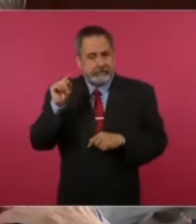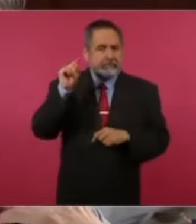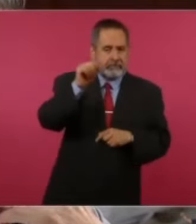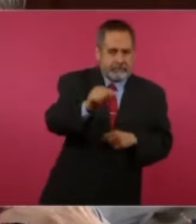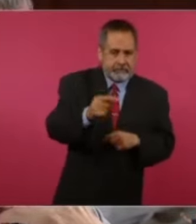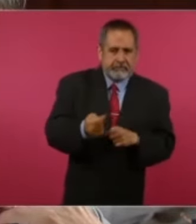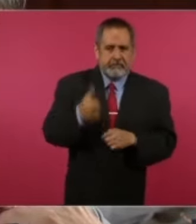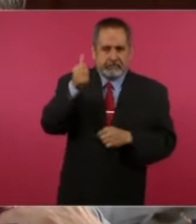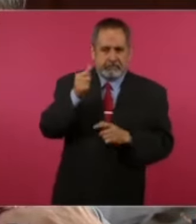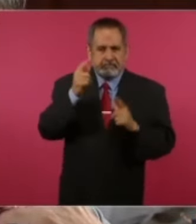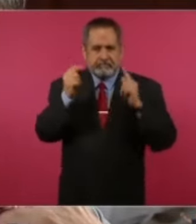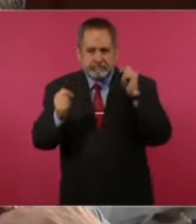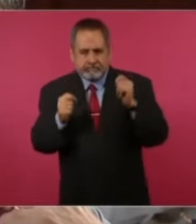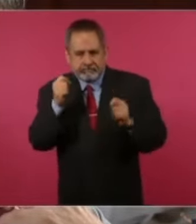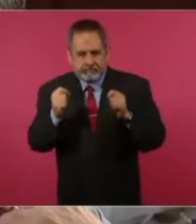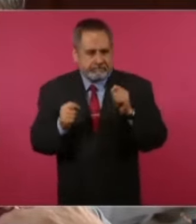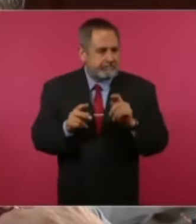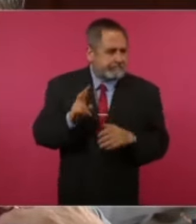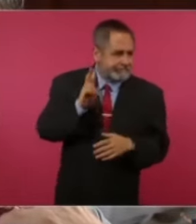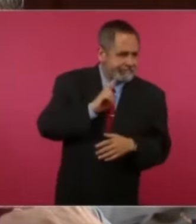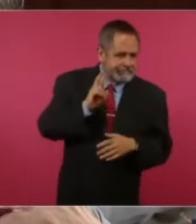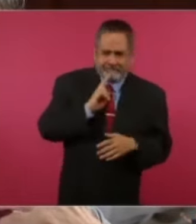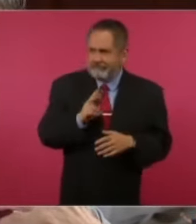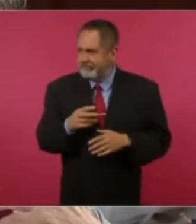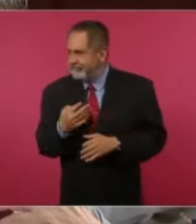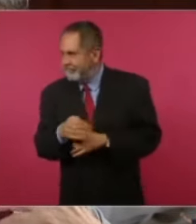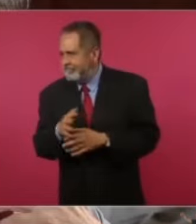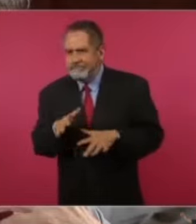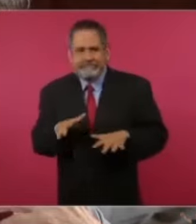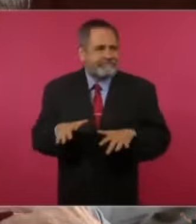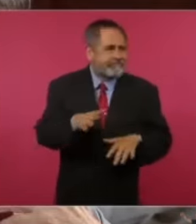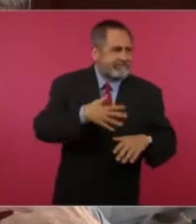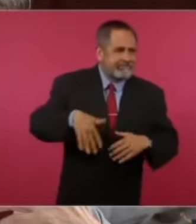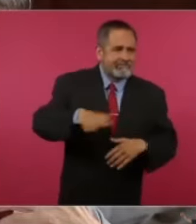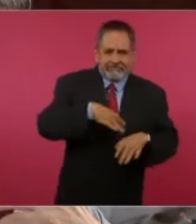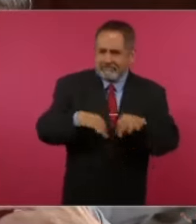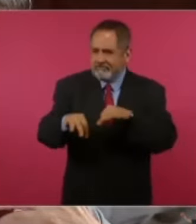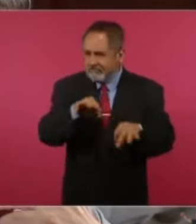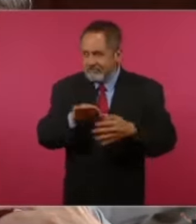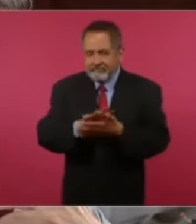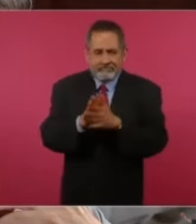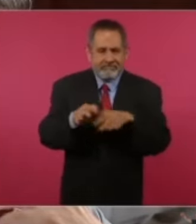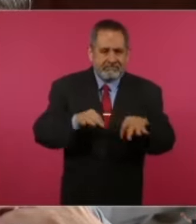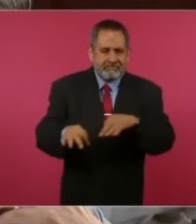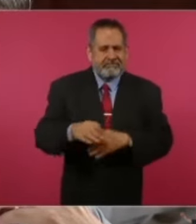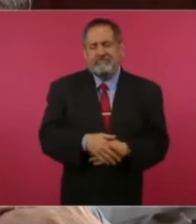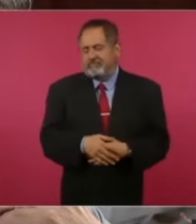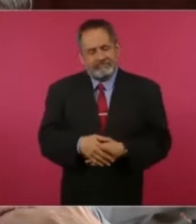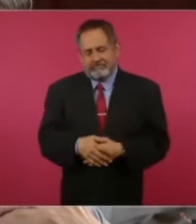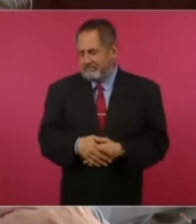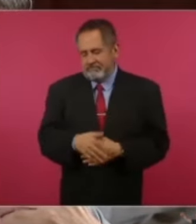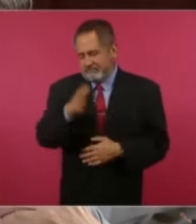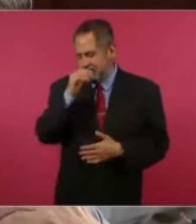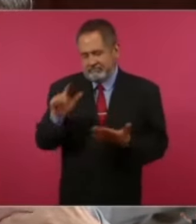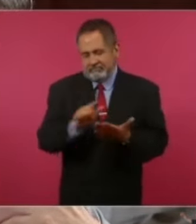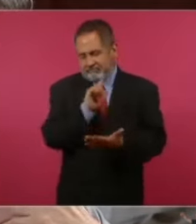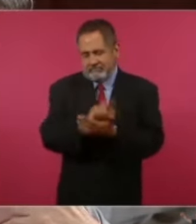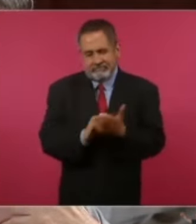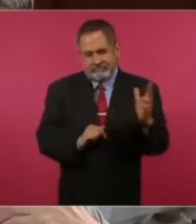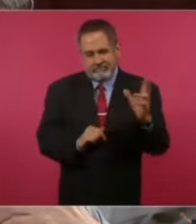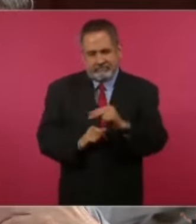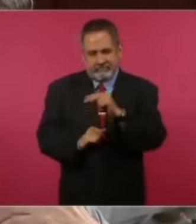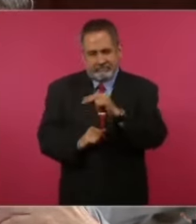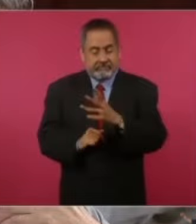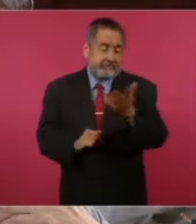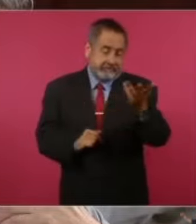Y después tratan de trabajar, buscar una manera de, y esto no, obviamente no es legal. Lo que pasa con esto